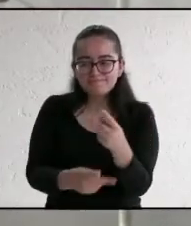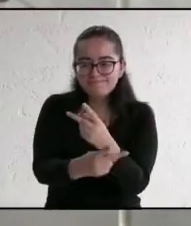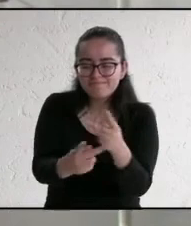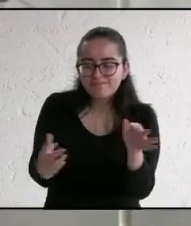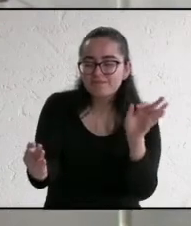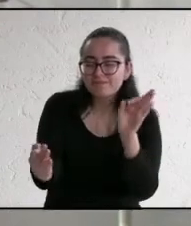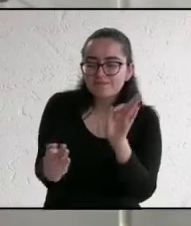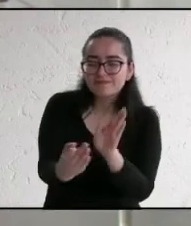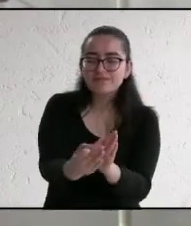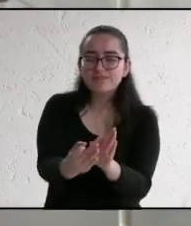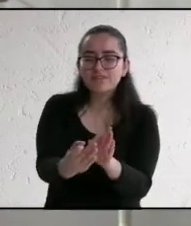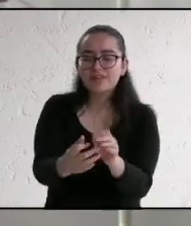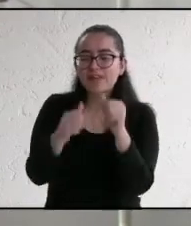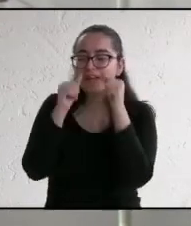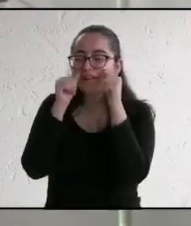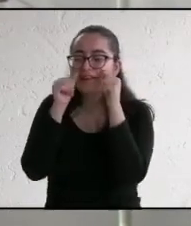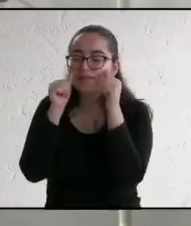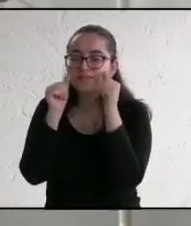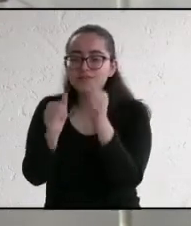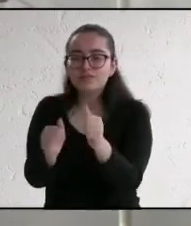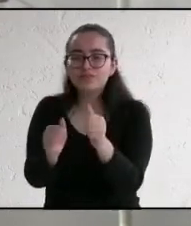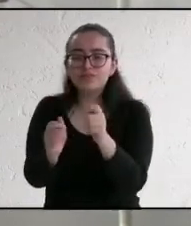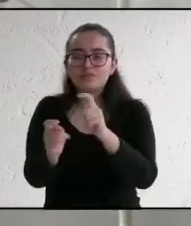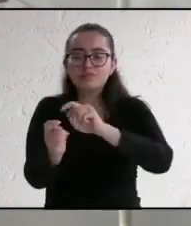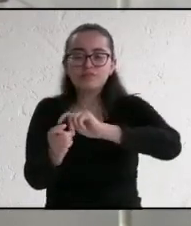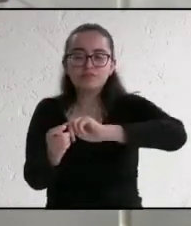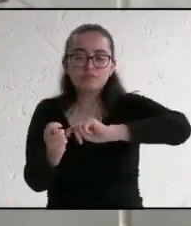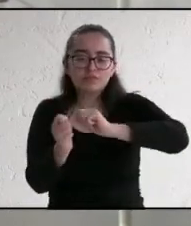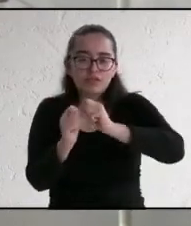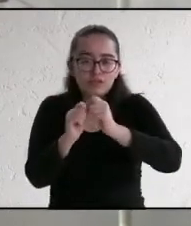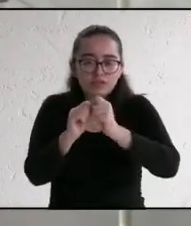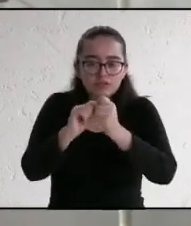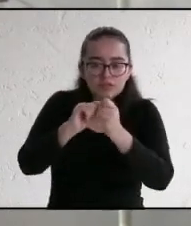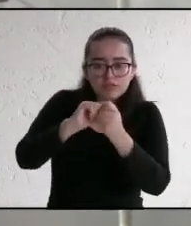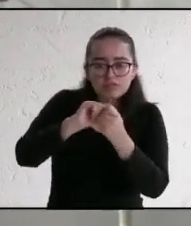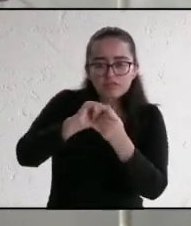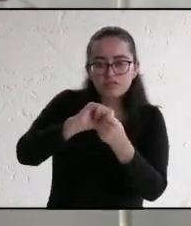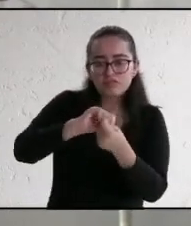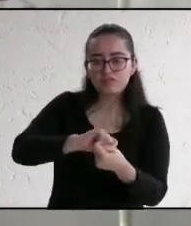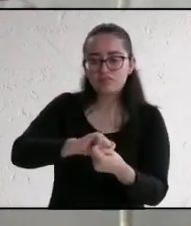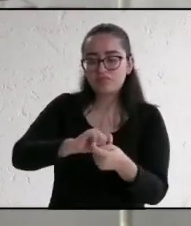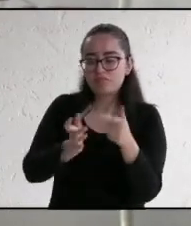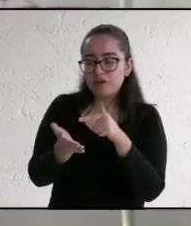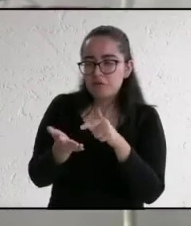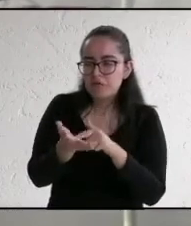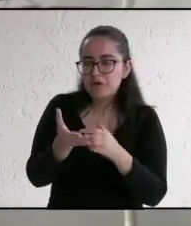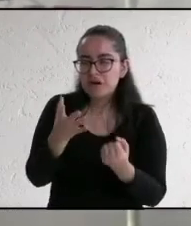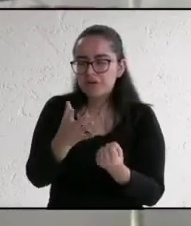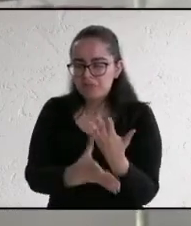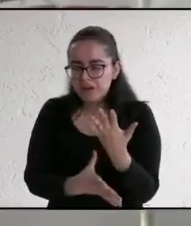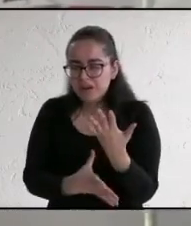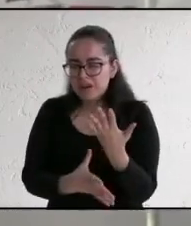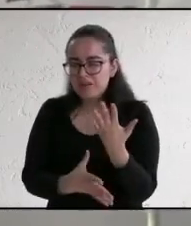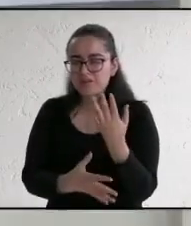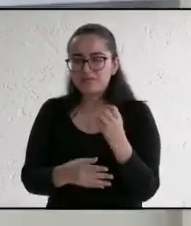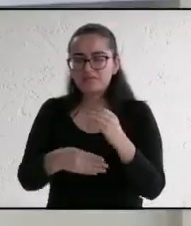los octopeños y así convertir a todo el municipio en un lugar lleno de oportunidades y desarrollo.